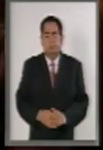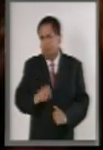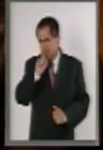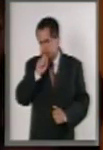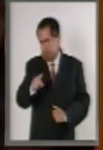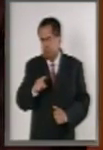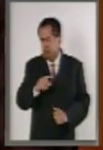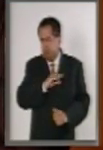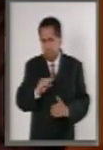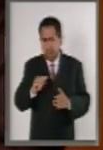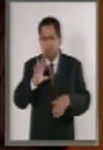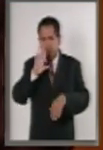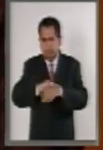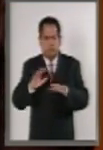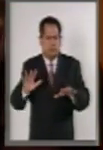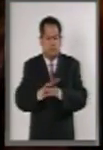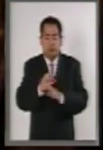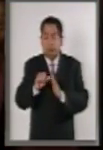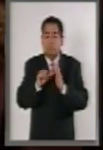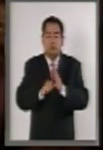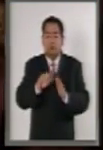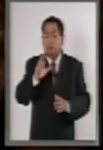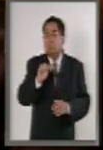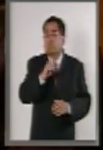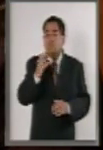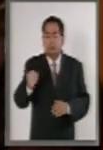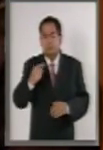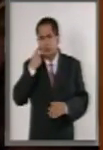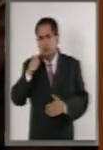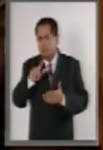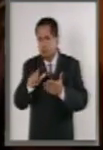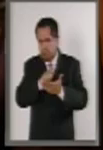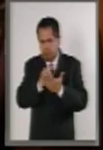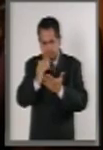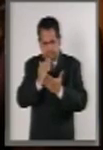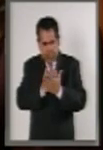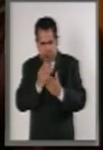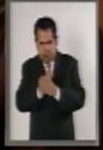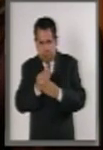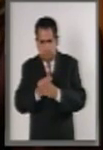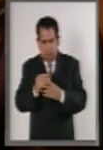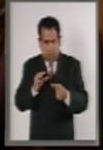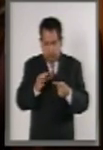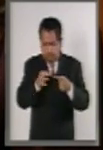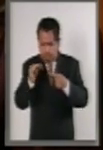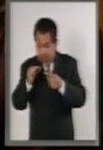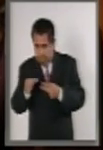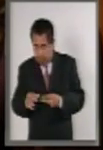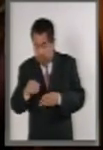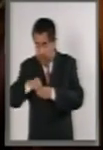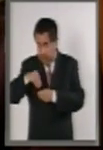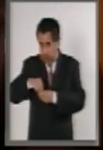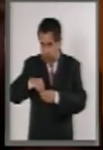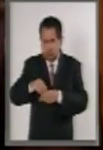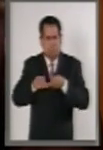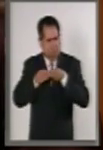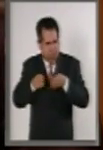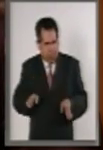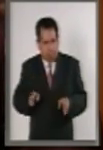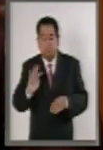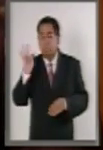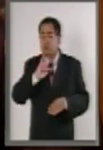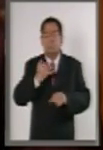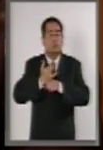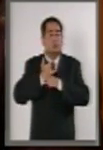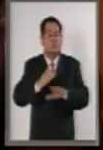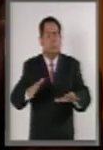se admitió la reserva al artículo 99 para que los documentos clasificados como reservados sean desclasificados cuando se trate de